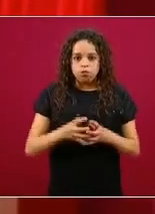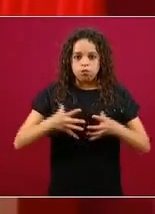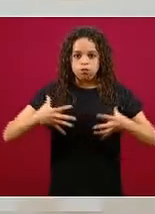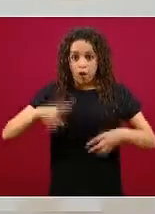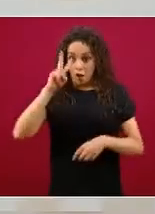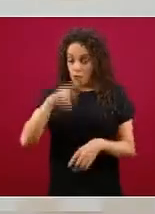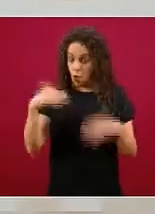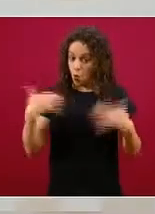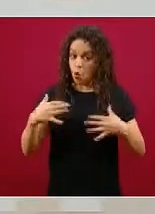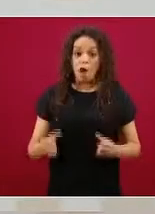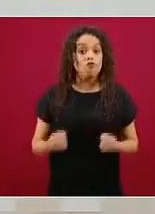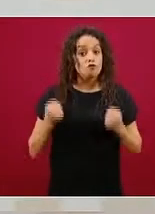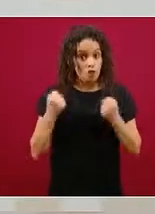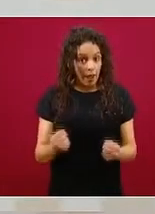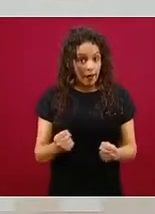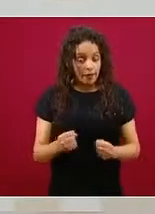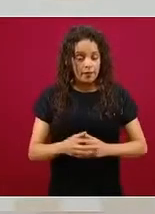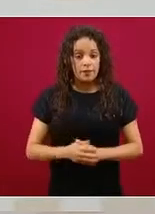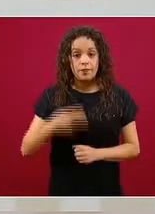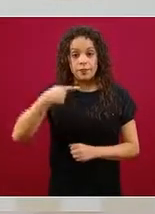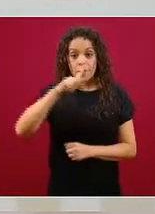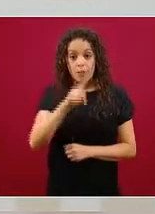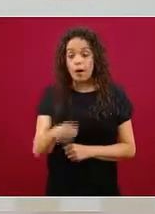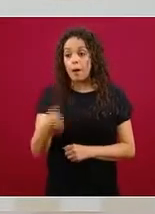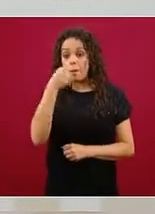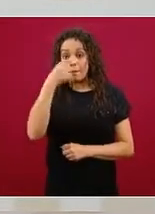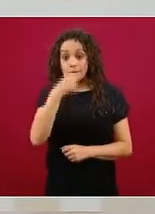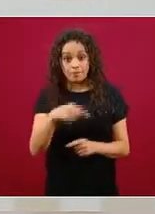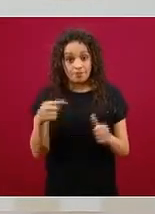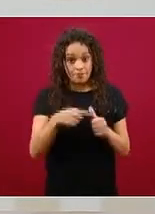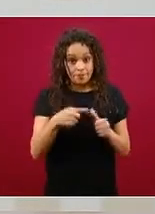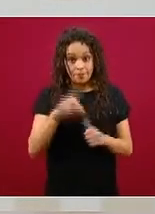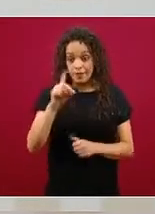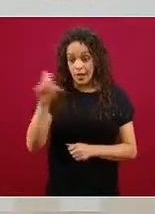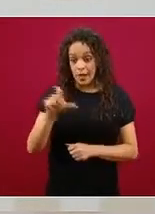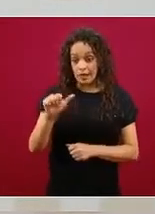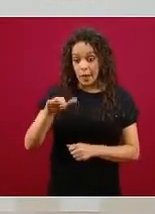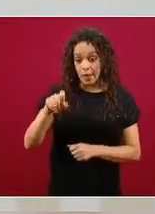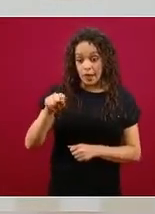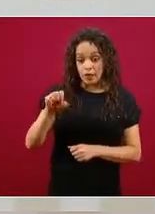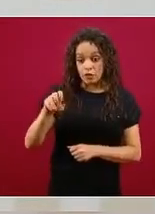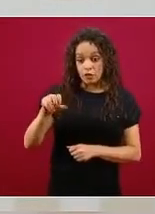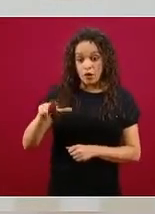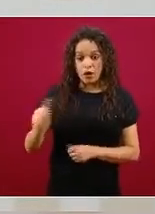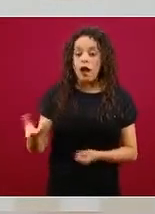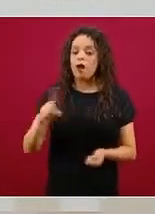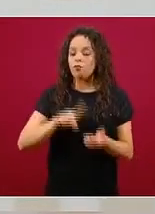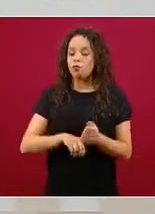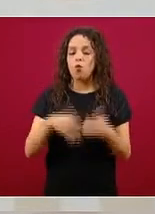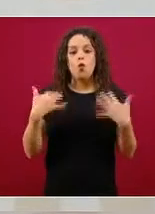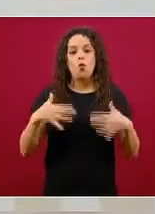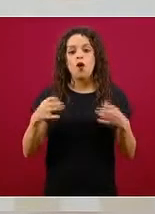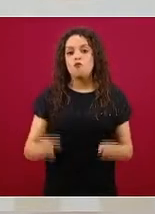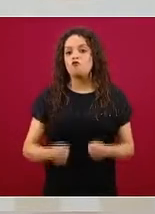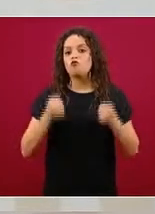y la indicación de la dexametasona es como antiinflamatorio muy poderoso, muy potente,